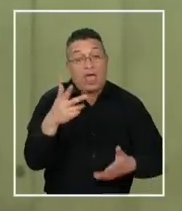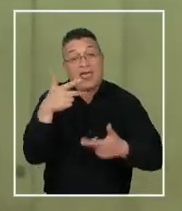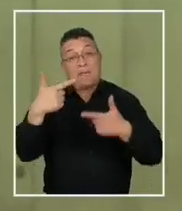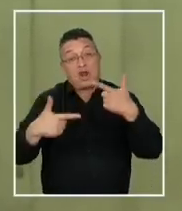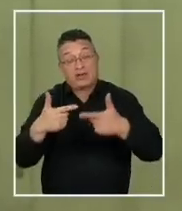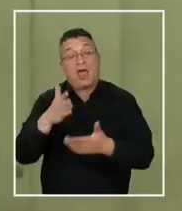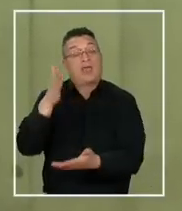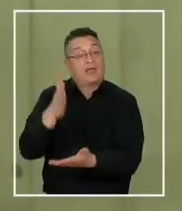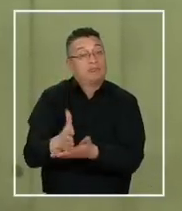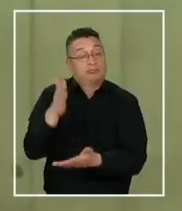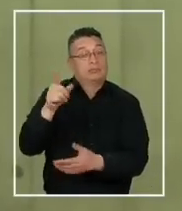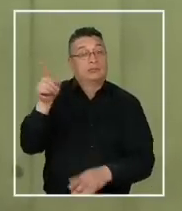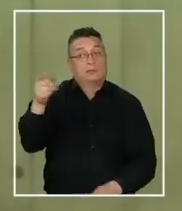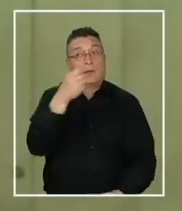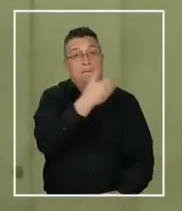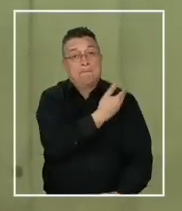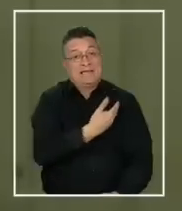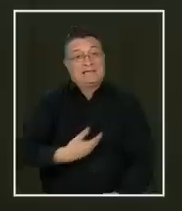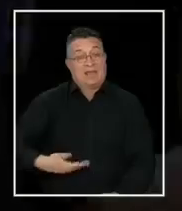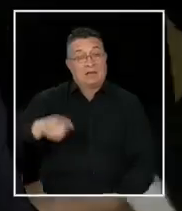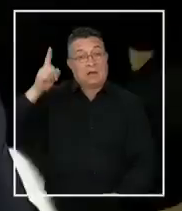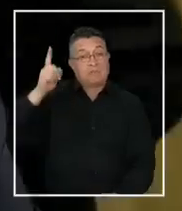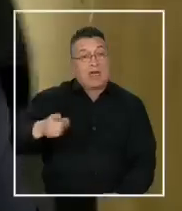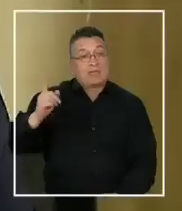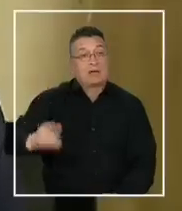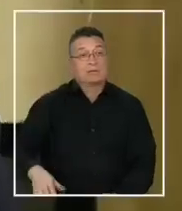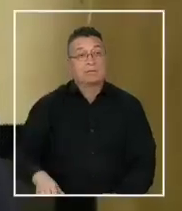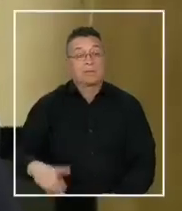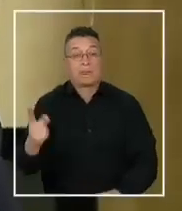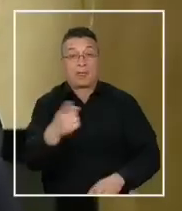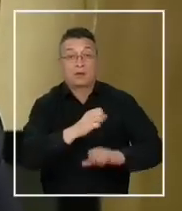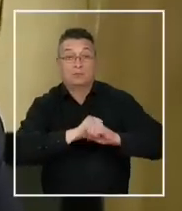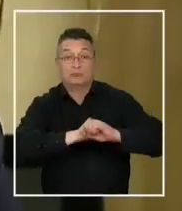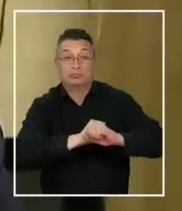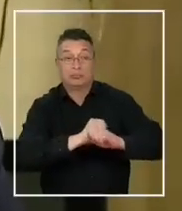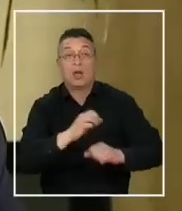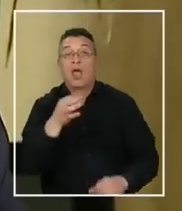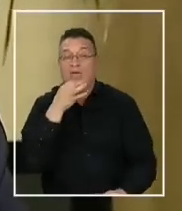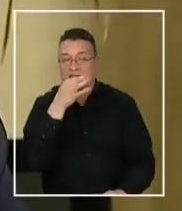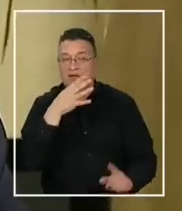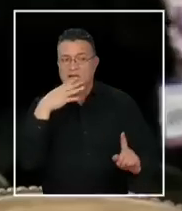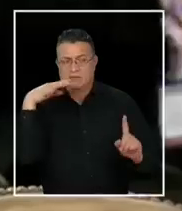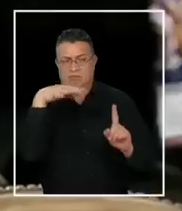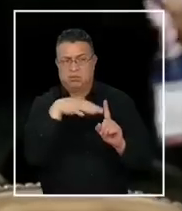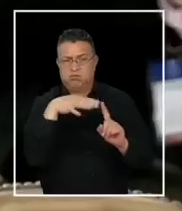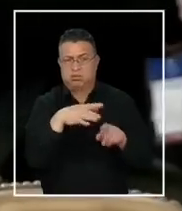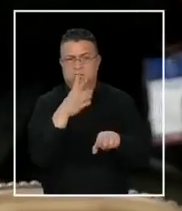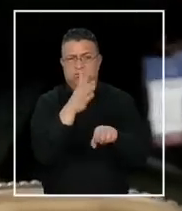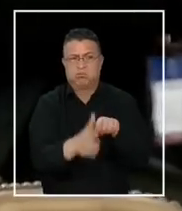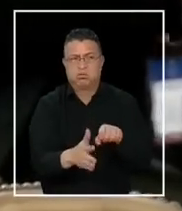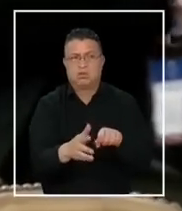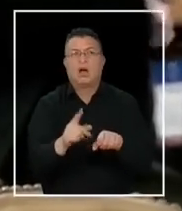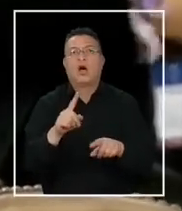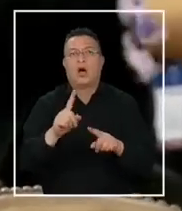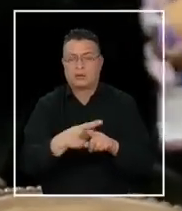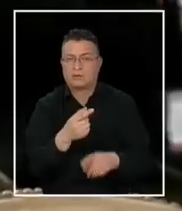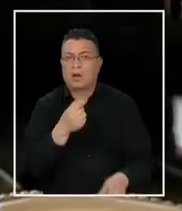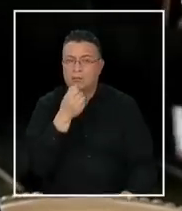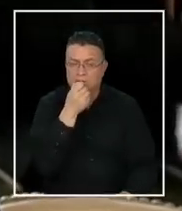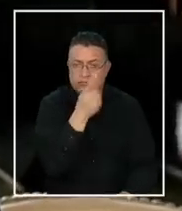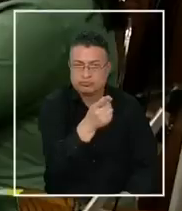que corresponden al presidente de la república. La oposición, que desde un primer momento criticó la desvinculación, inició una ofensiva,